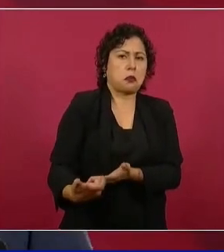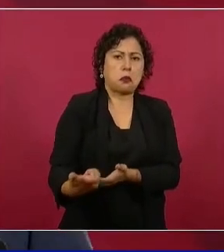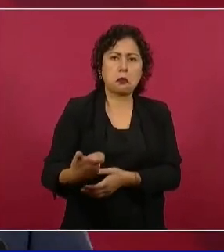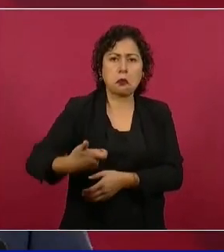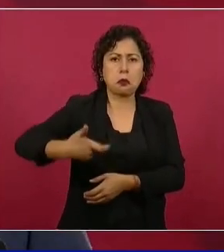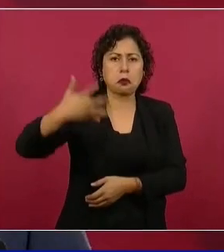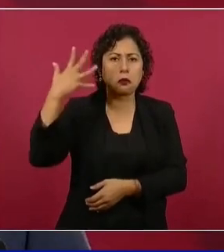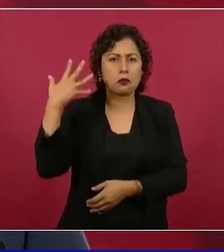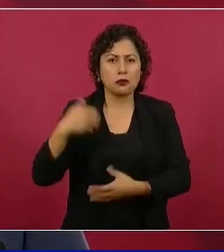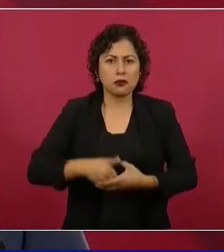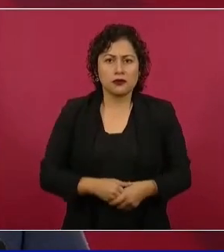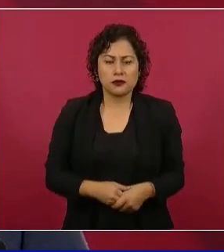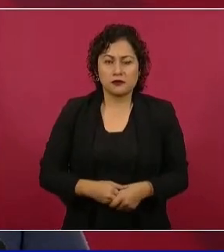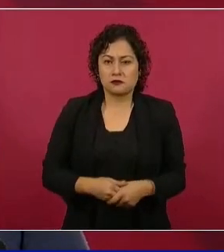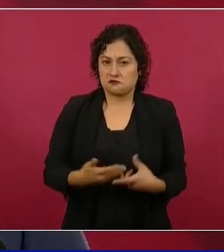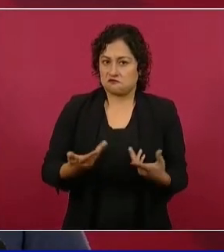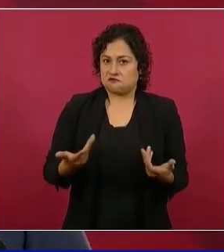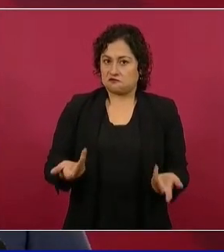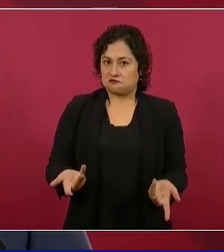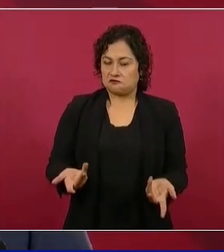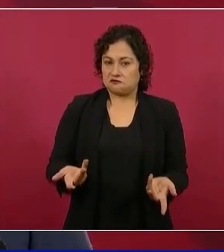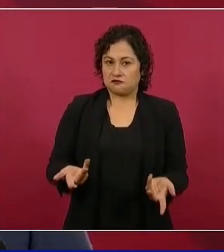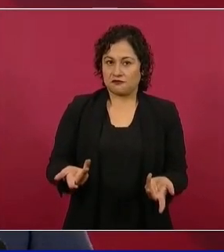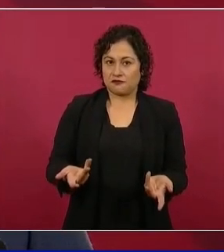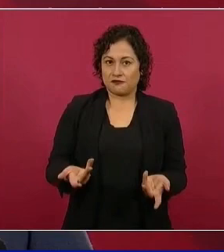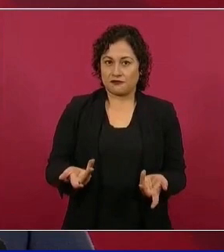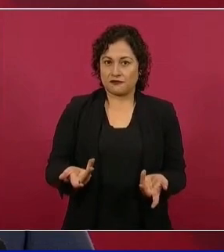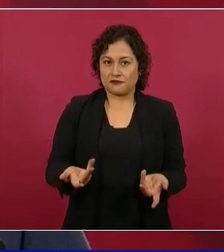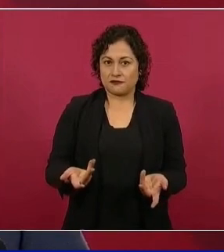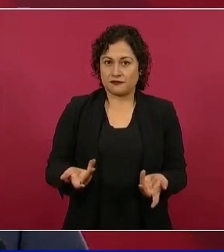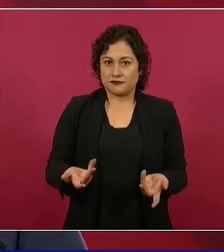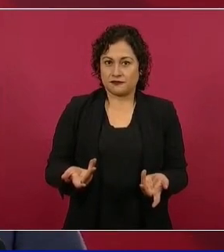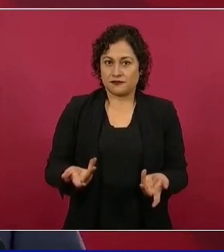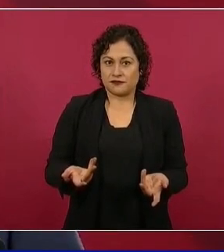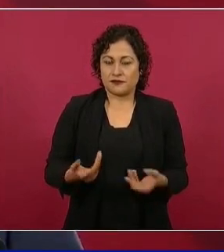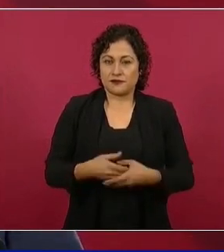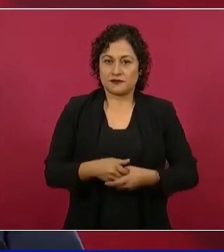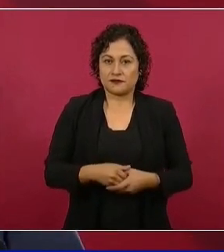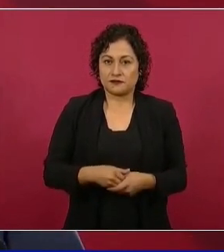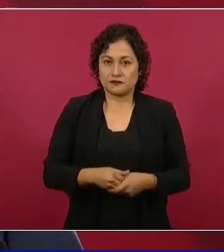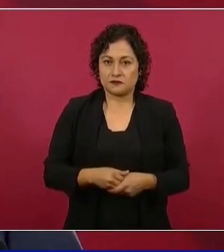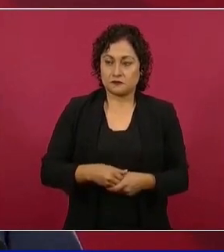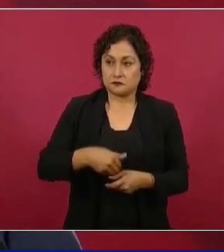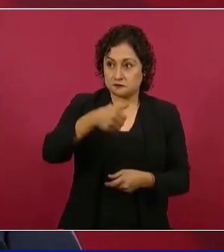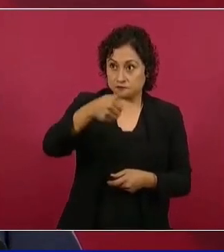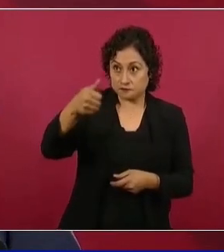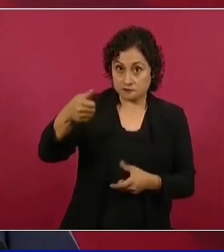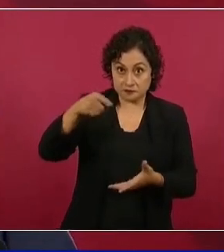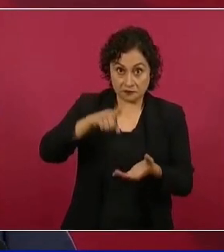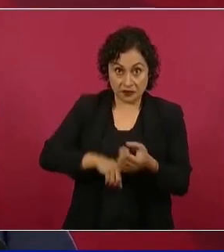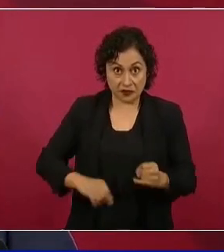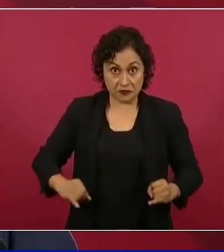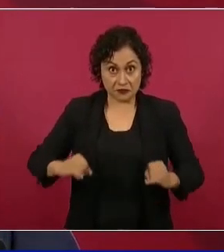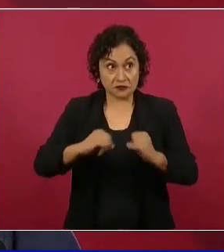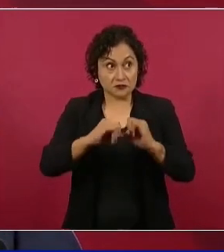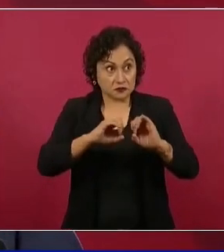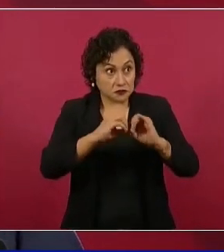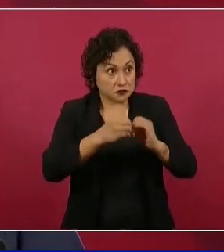sueldos de los altos representantes de esos organismos?